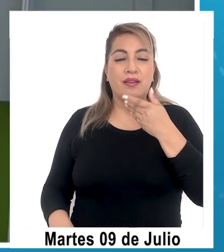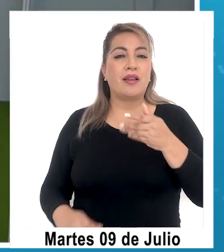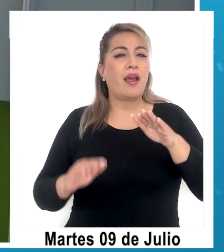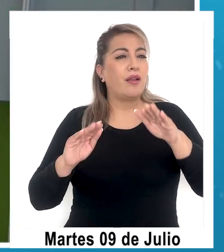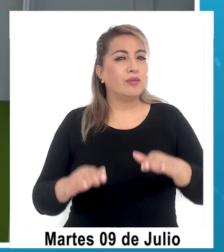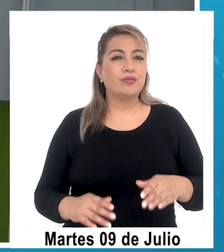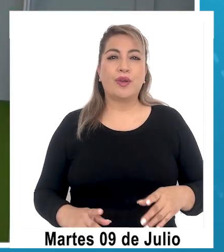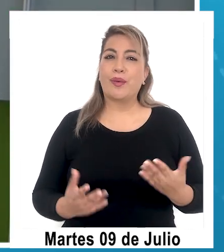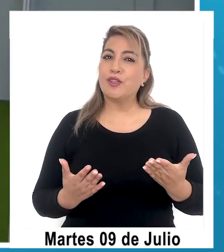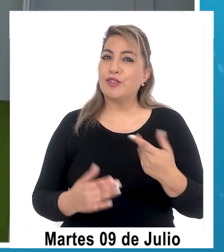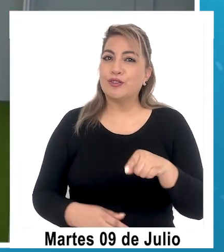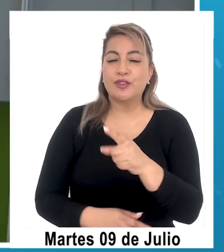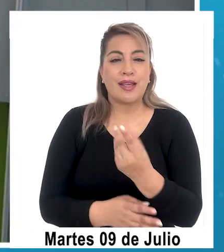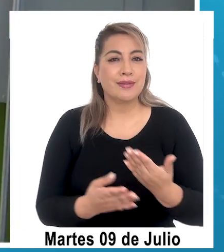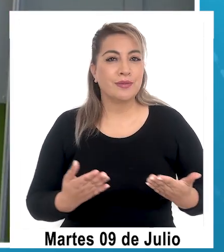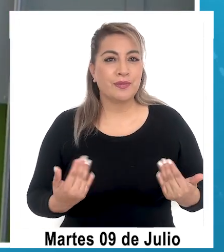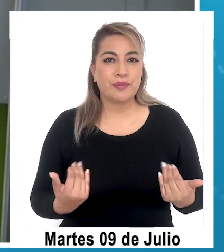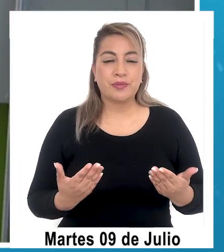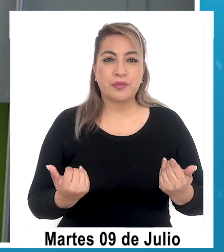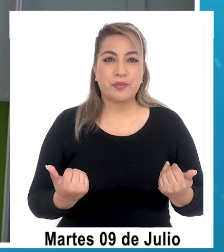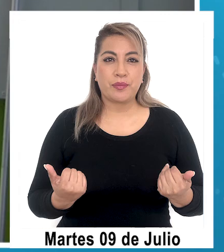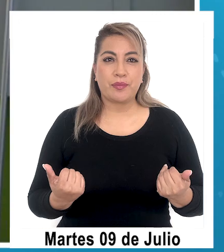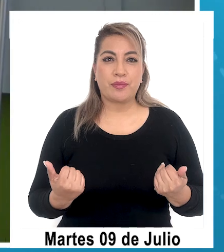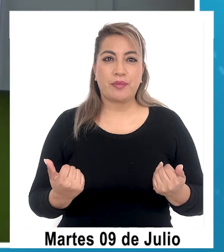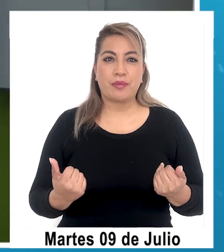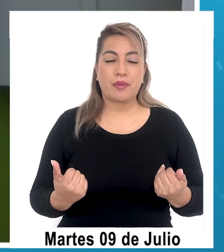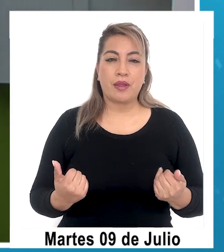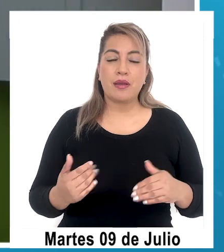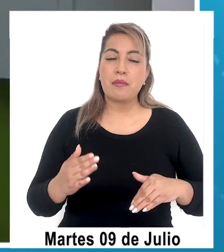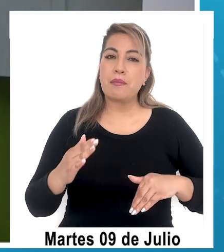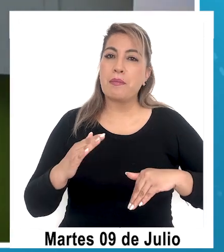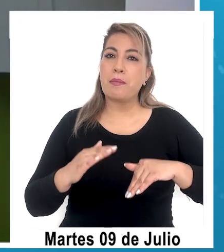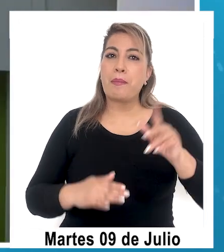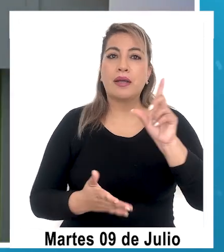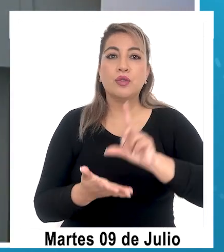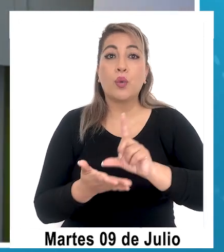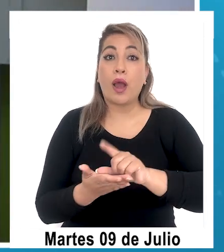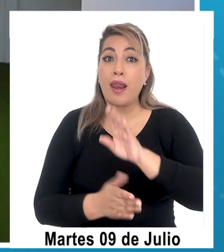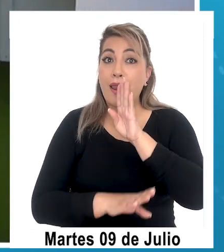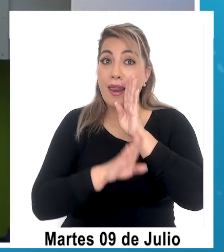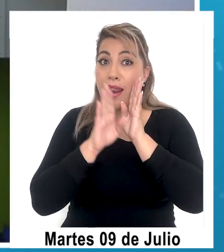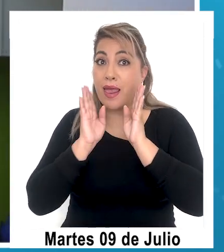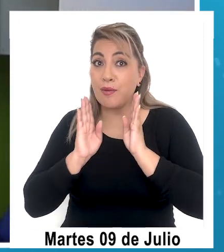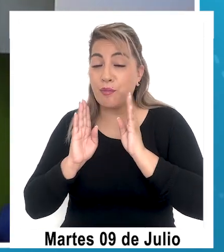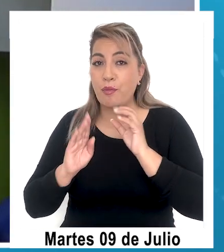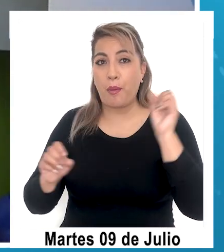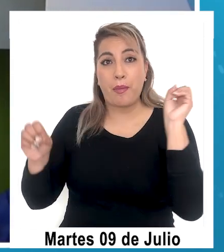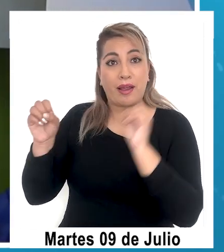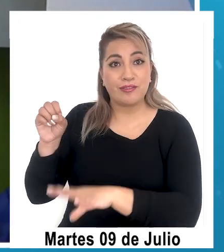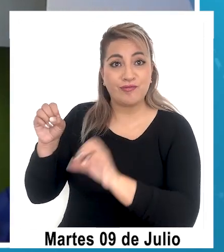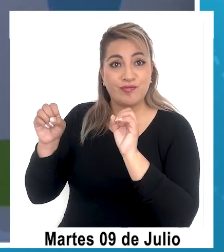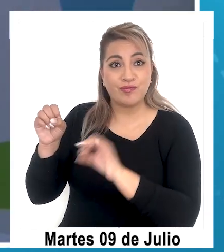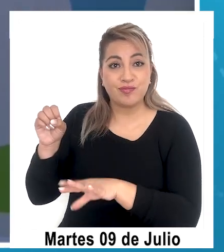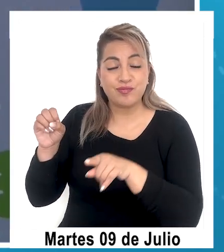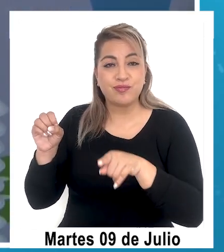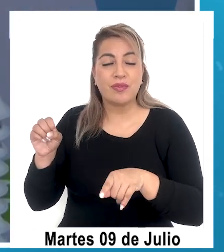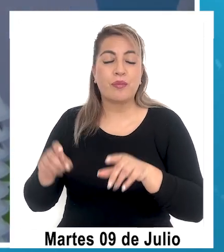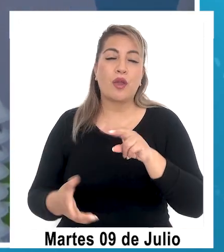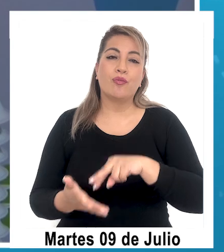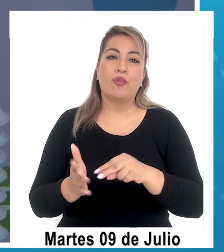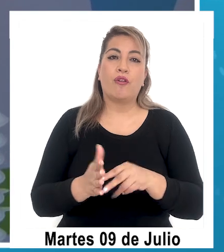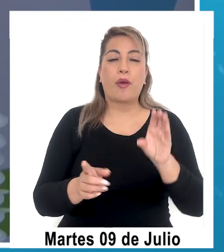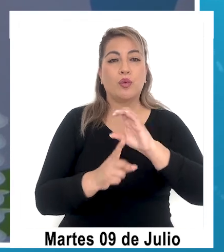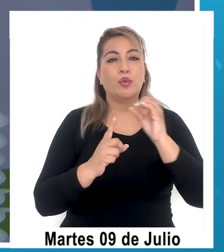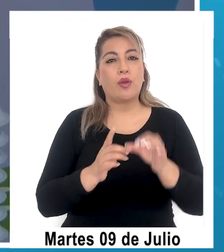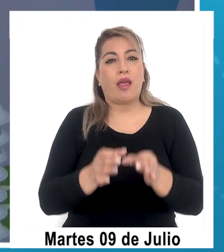con fuerza esta necesidad de tener mayor cantidad de puntos limpios. Entonces, claro, como no hay un problema cultural de